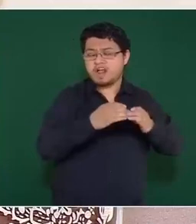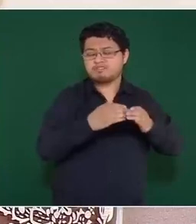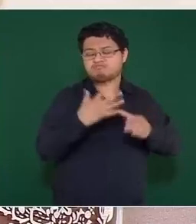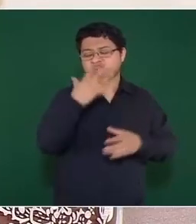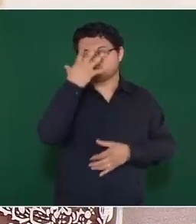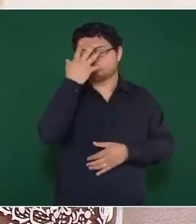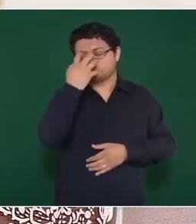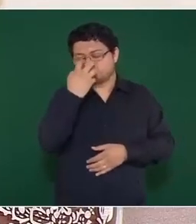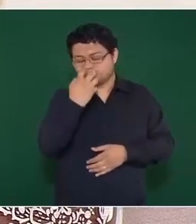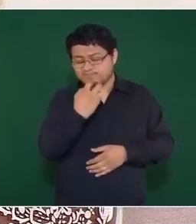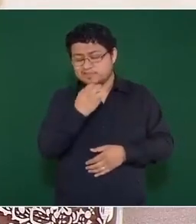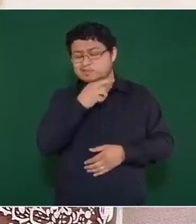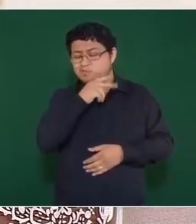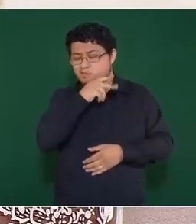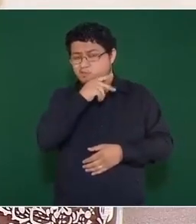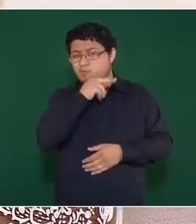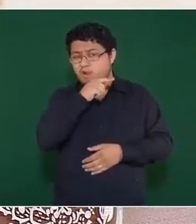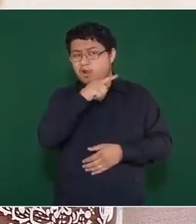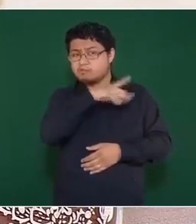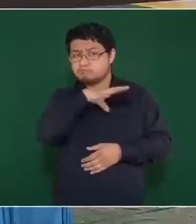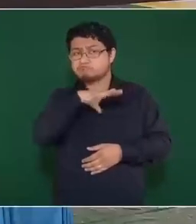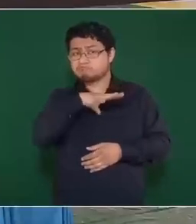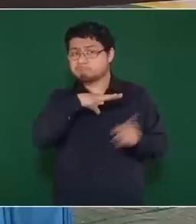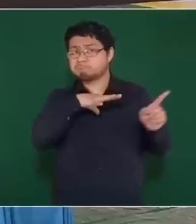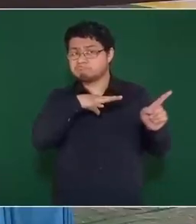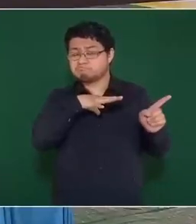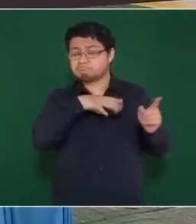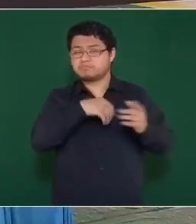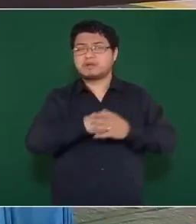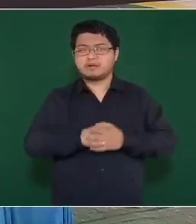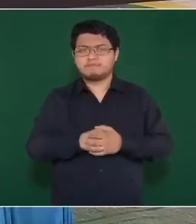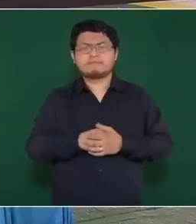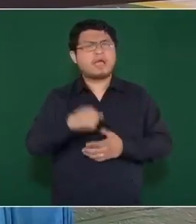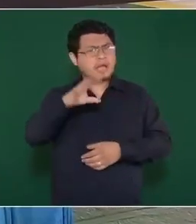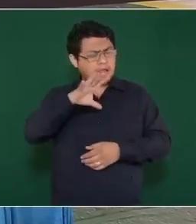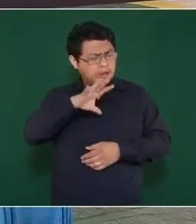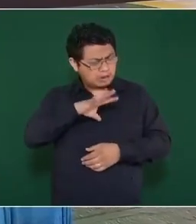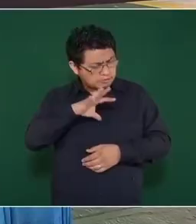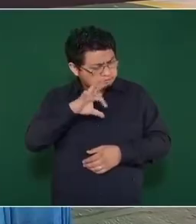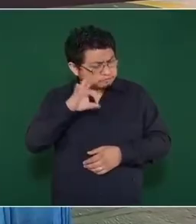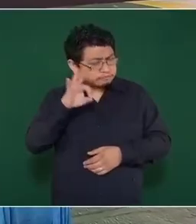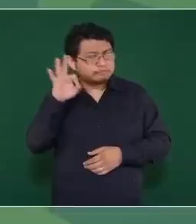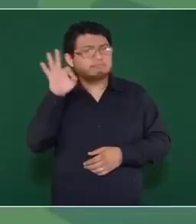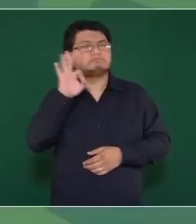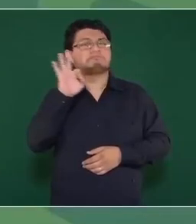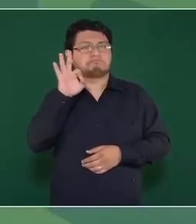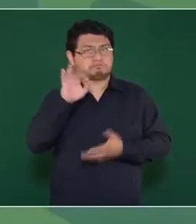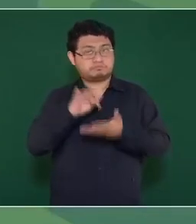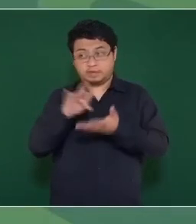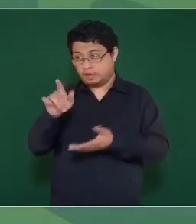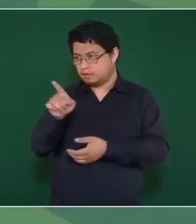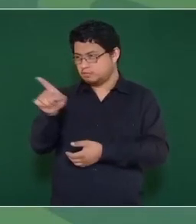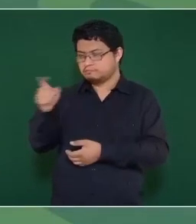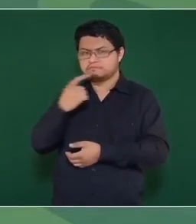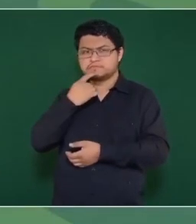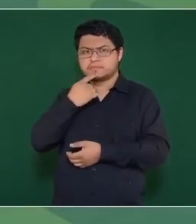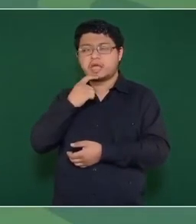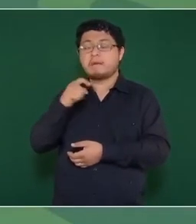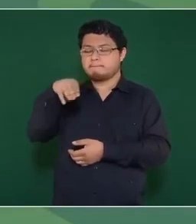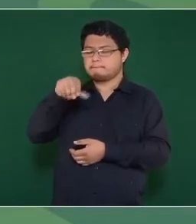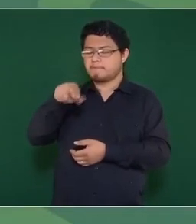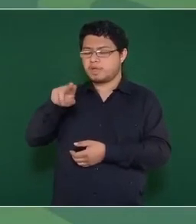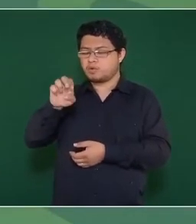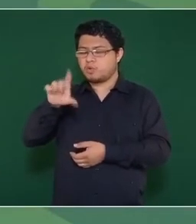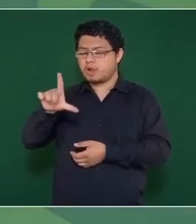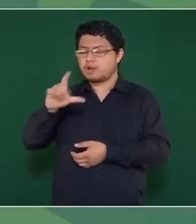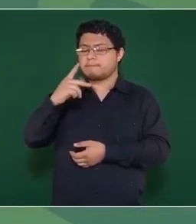y de preocupación. Hay la posibilidad también, gracias al presidente Manuel Bartlett, se está haciendo